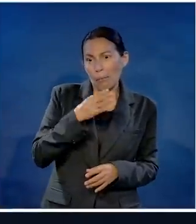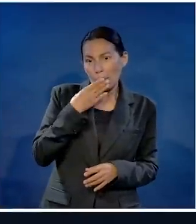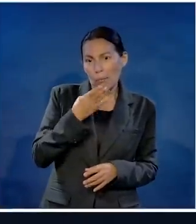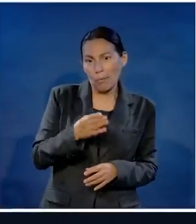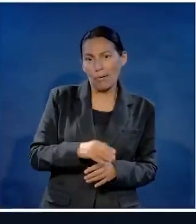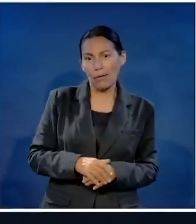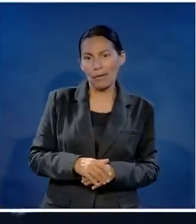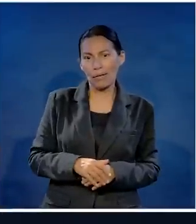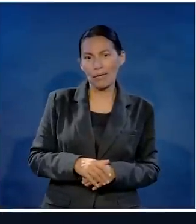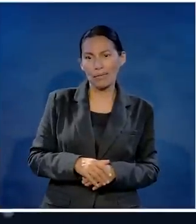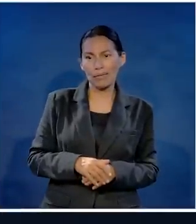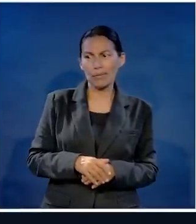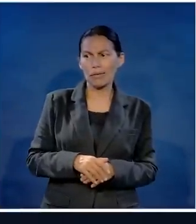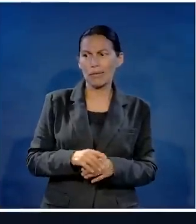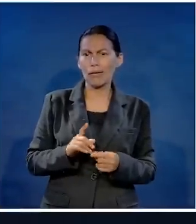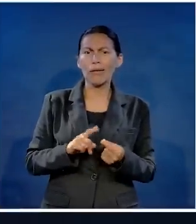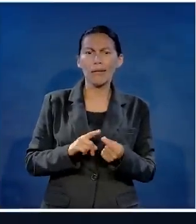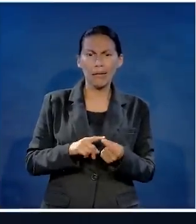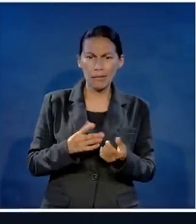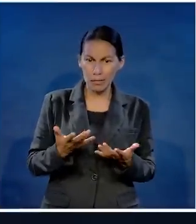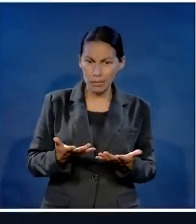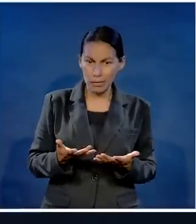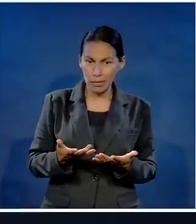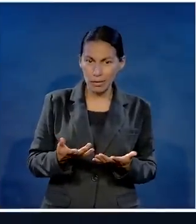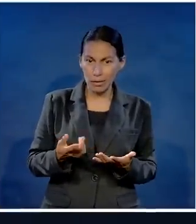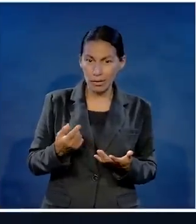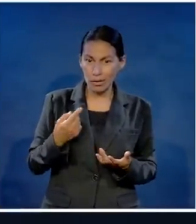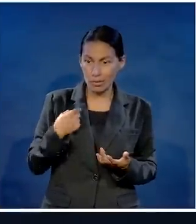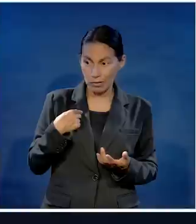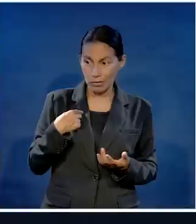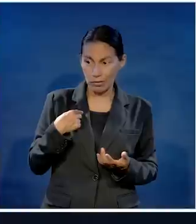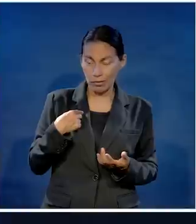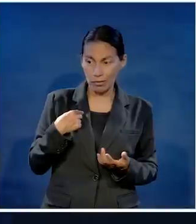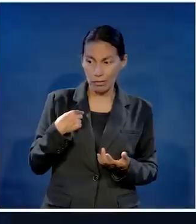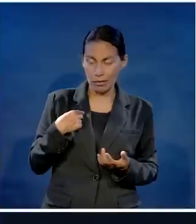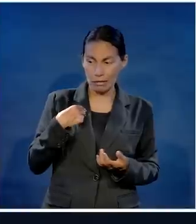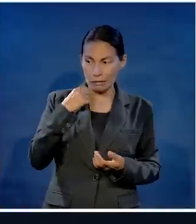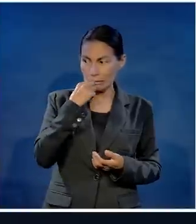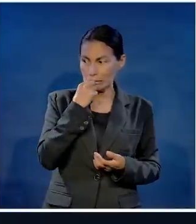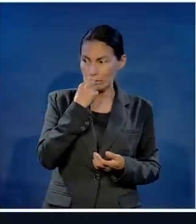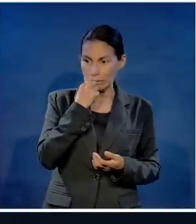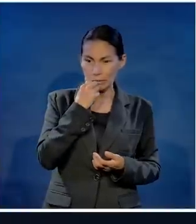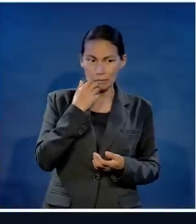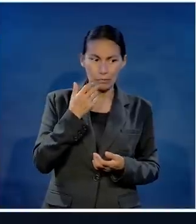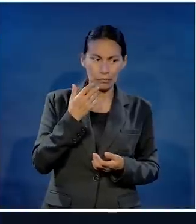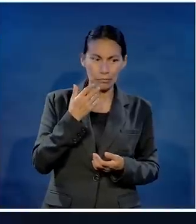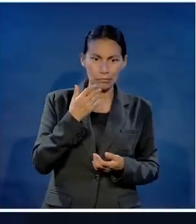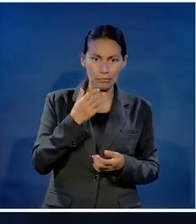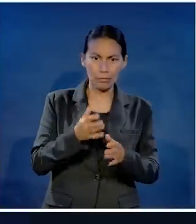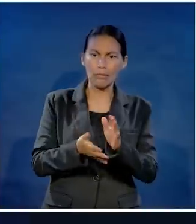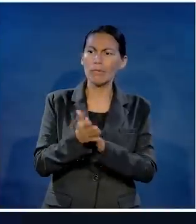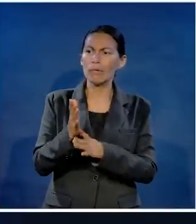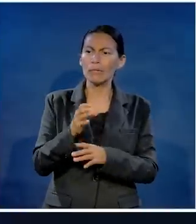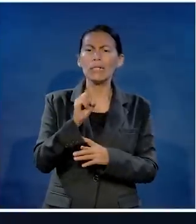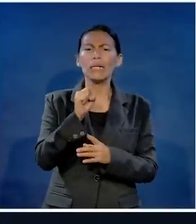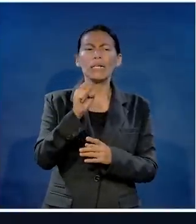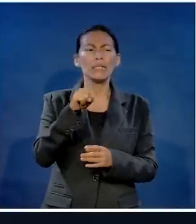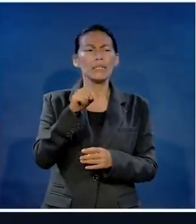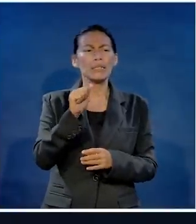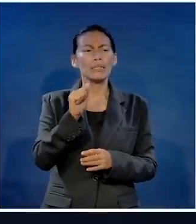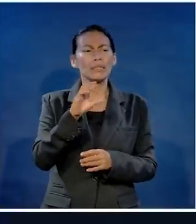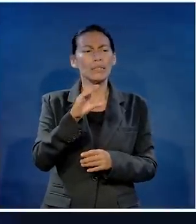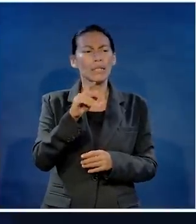sí no sí sí ¿a dónde me vas a invitar? yo calculando que eran cinco dije no de loco salgo de aquí